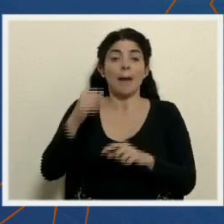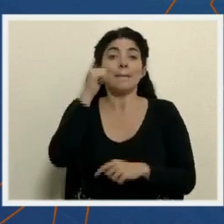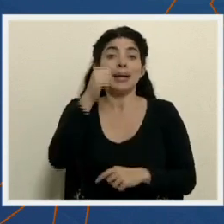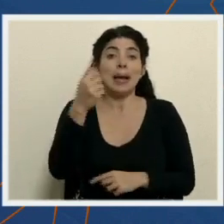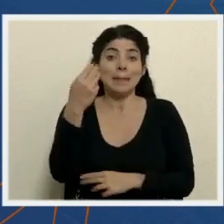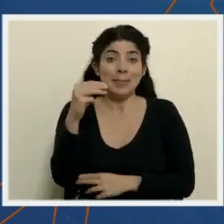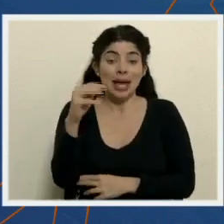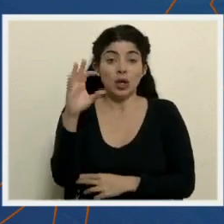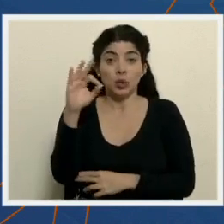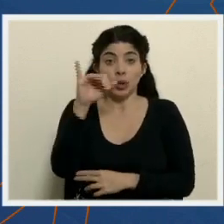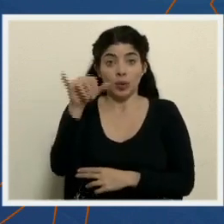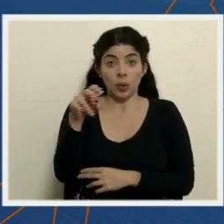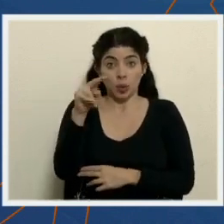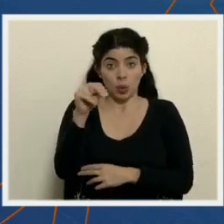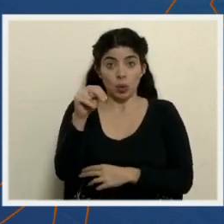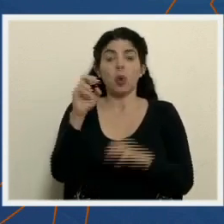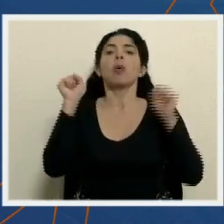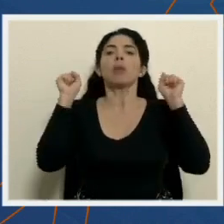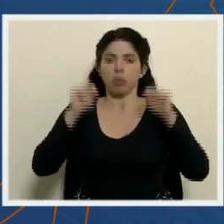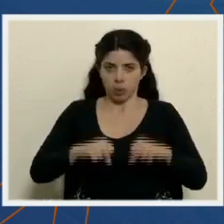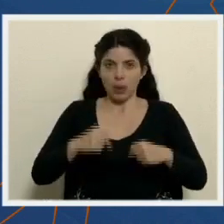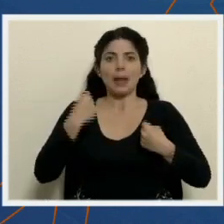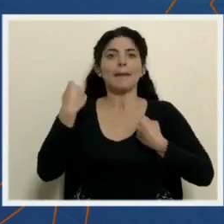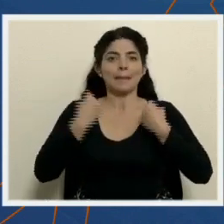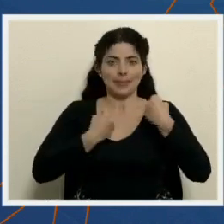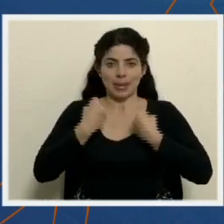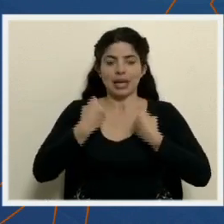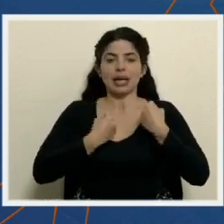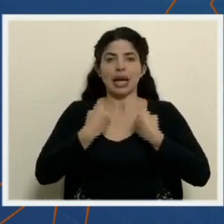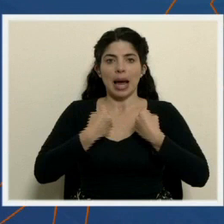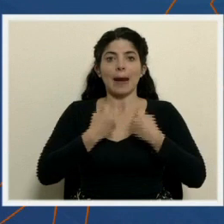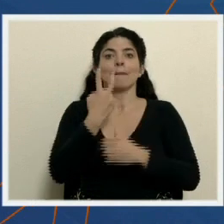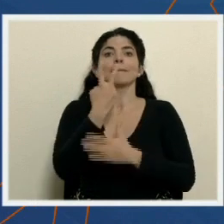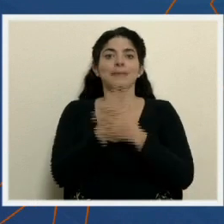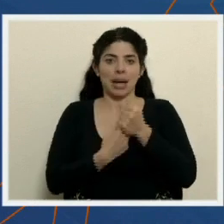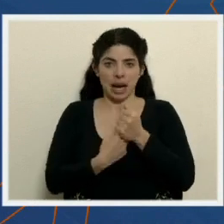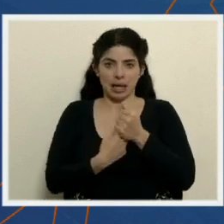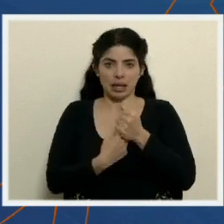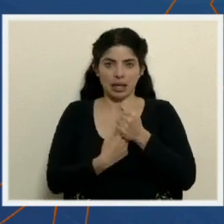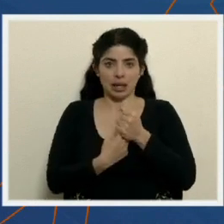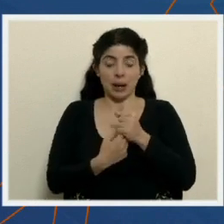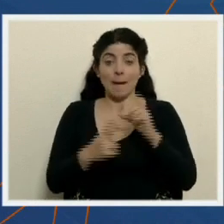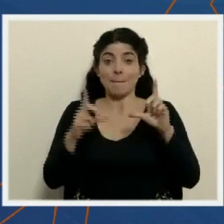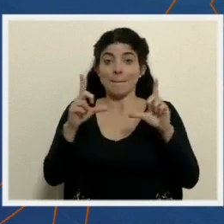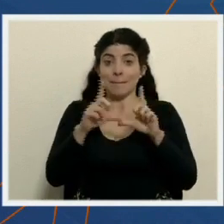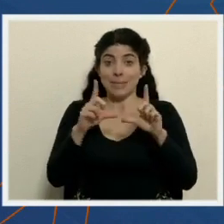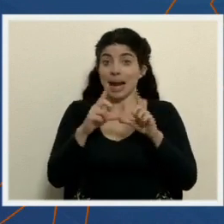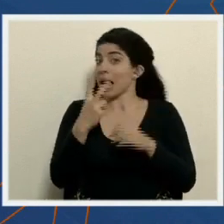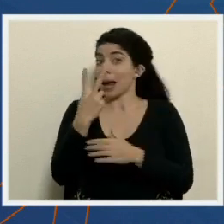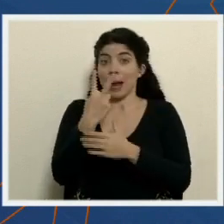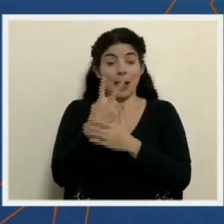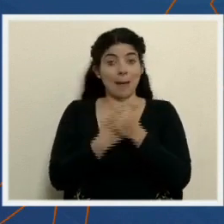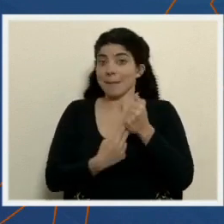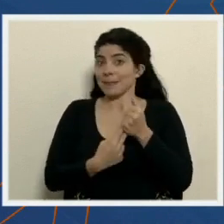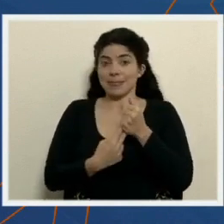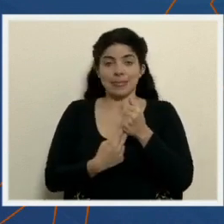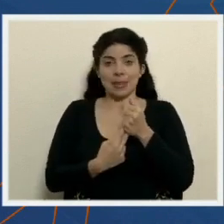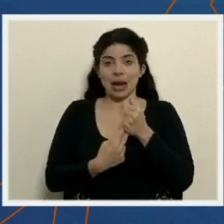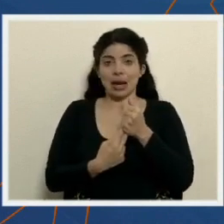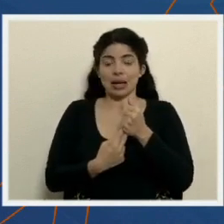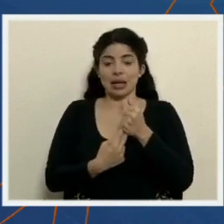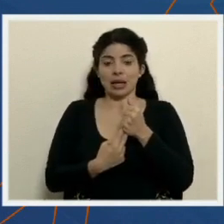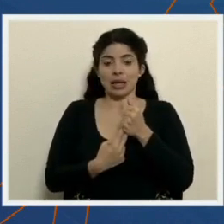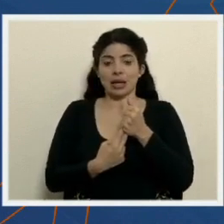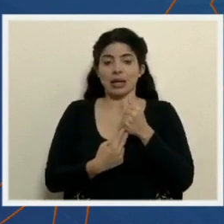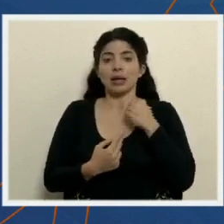miércoles 9 de junio circularán las placas par, las placas que terminen impar y no circularán, por